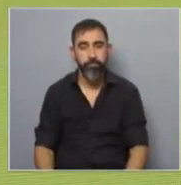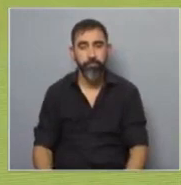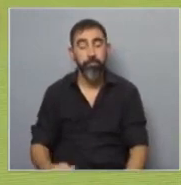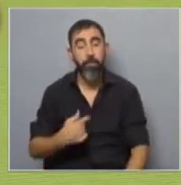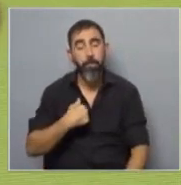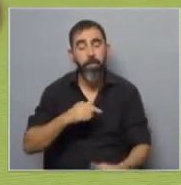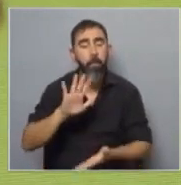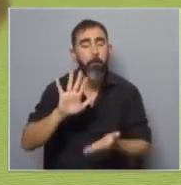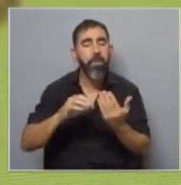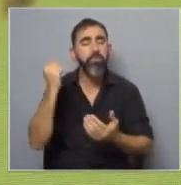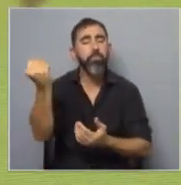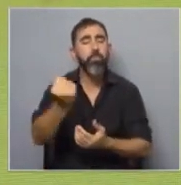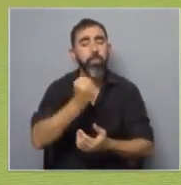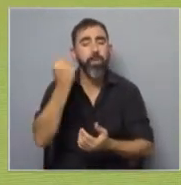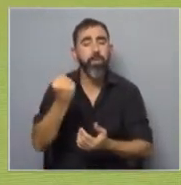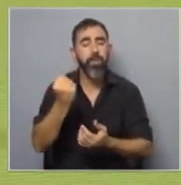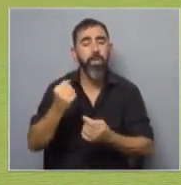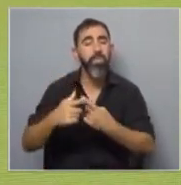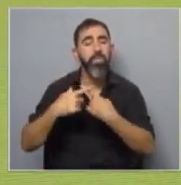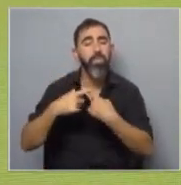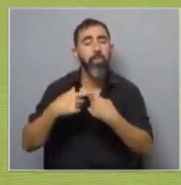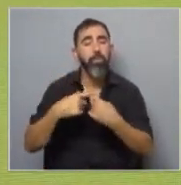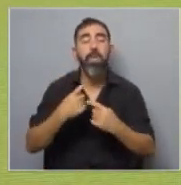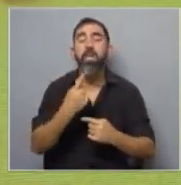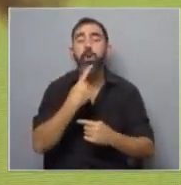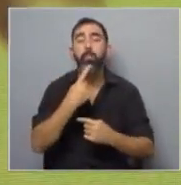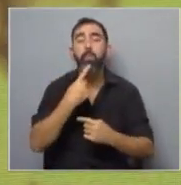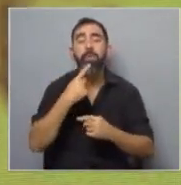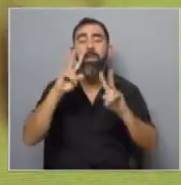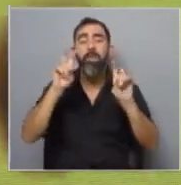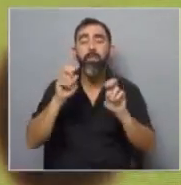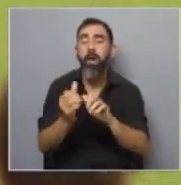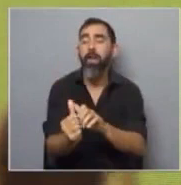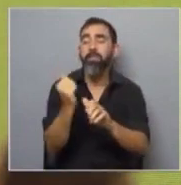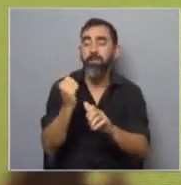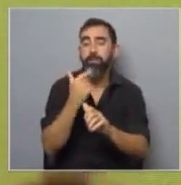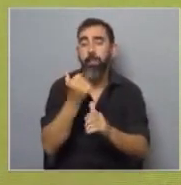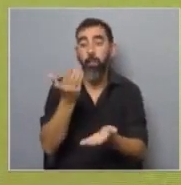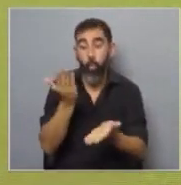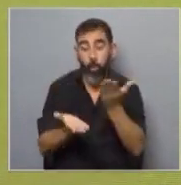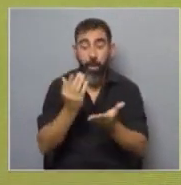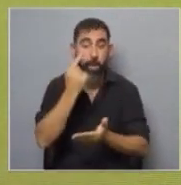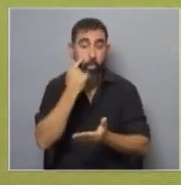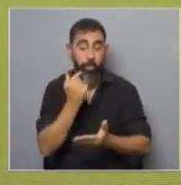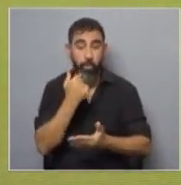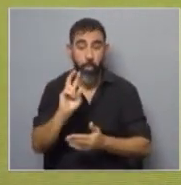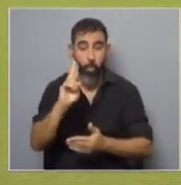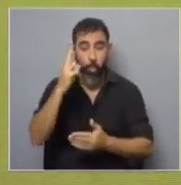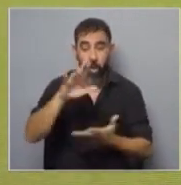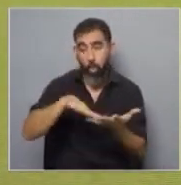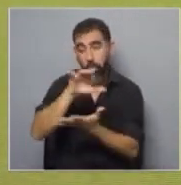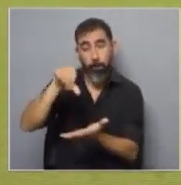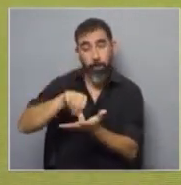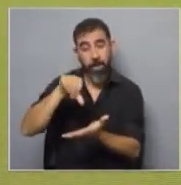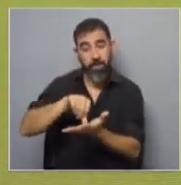más relevante de toda esta historia es discutir la política respecto a lo que hay detrás de eso. Si comparamos los números, por ejemplo, de Uruguay con la región,